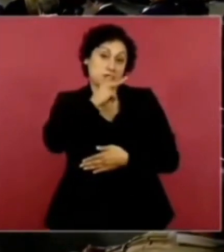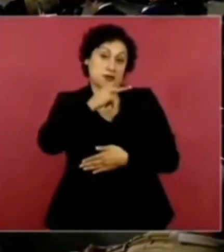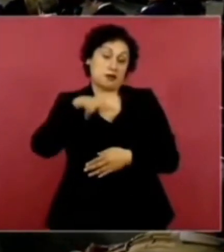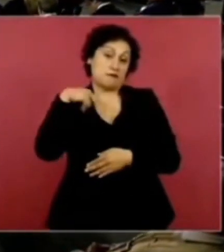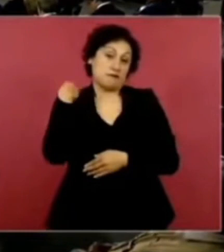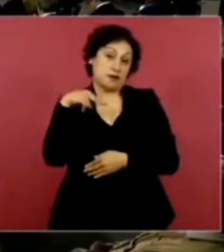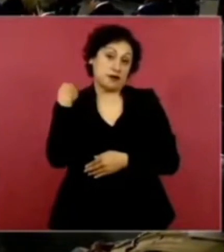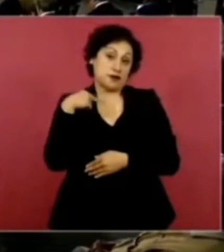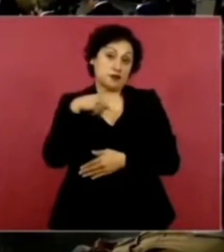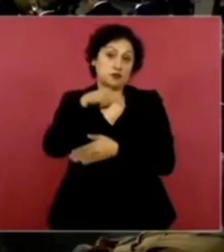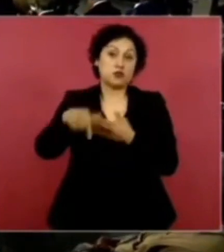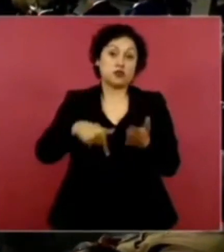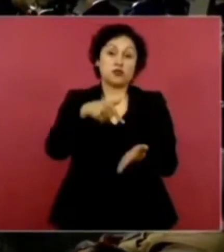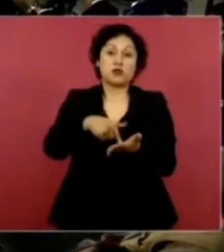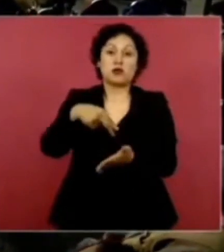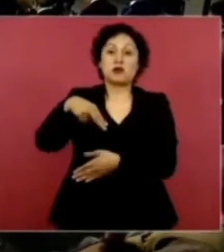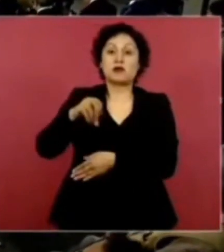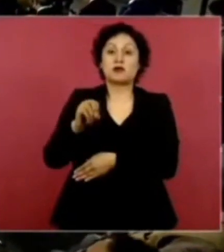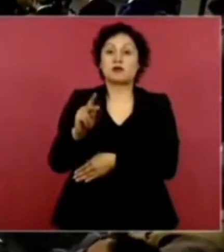de Anopaltepec,